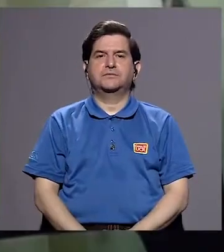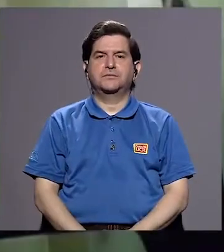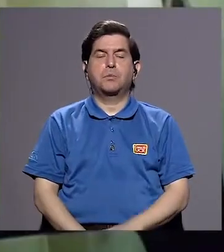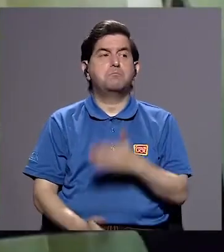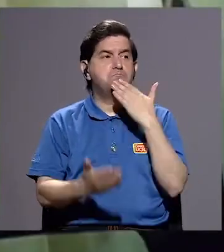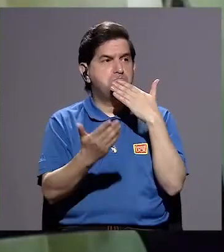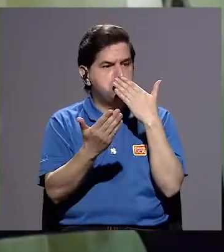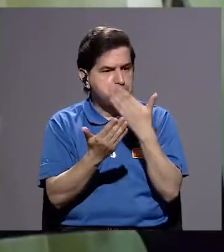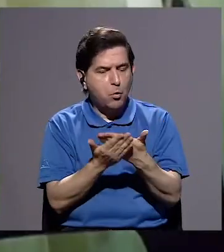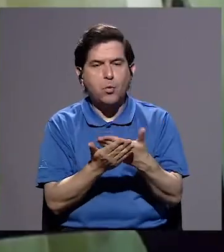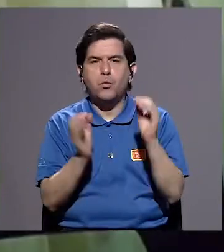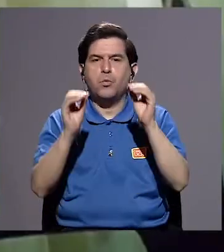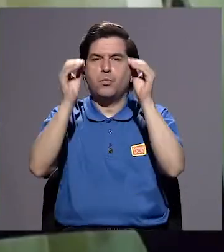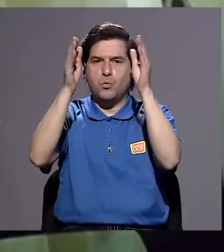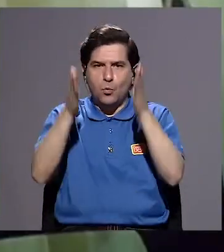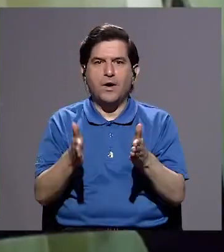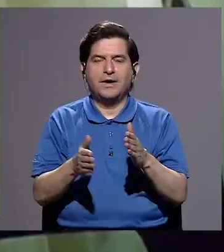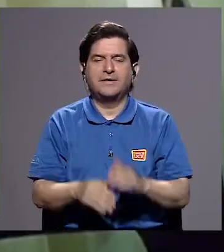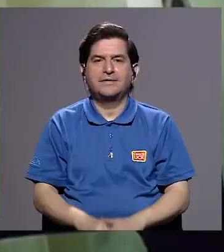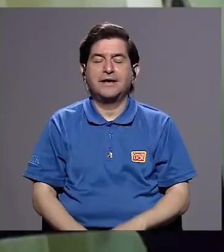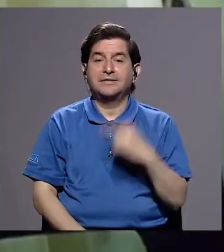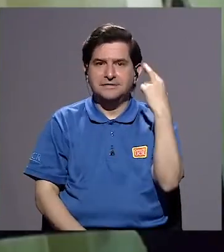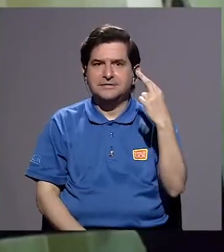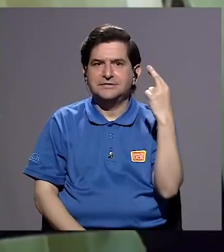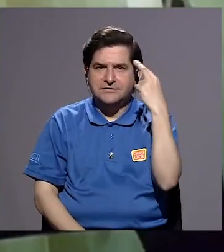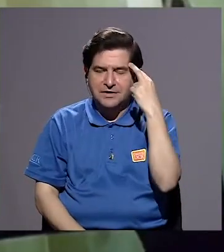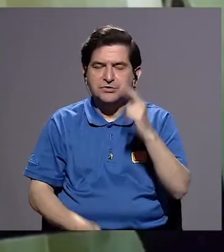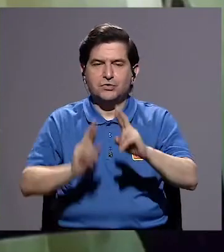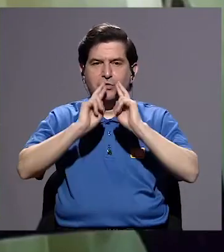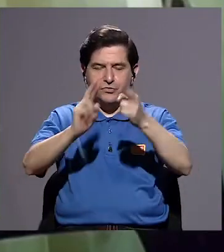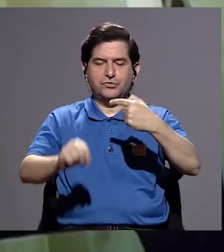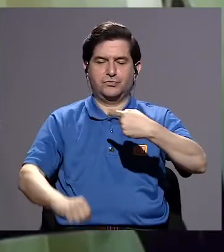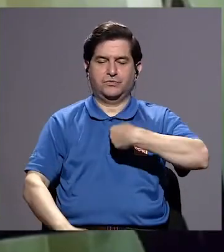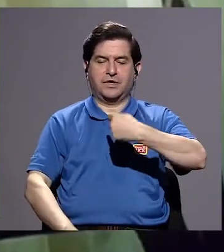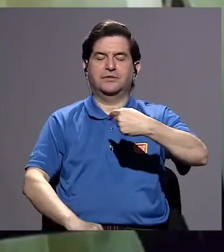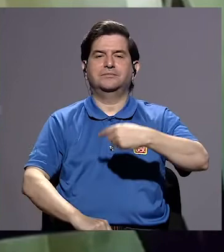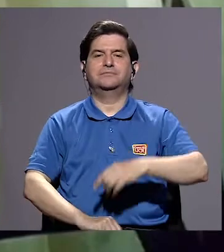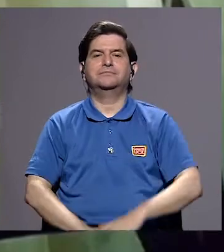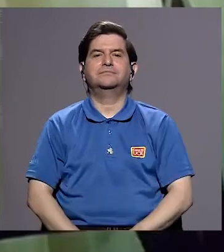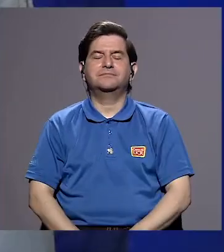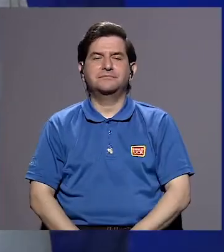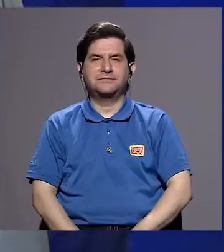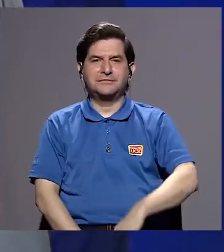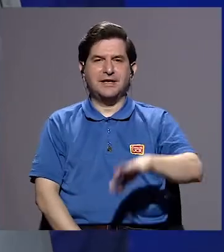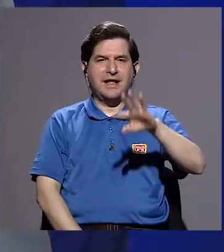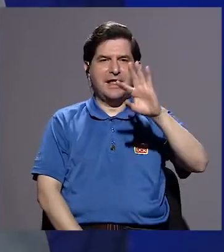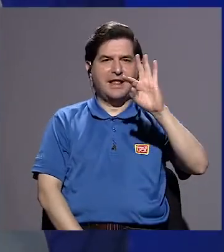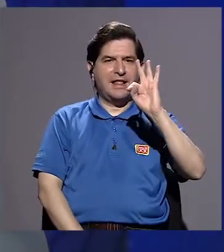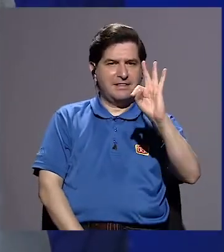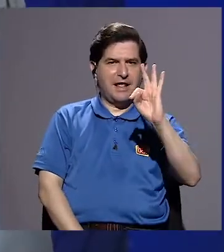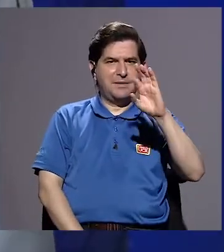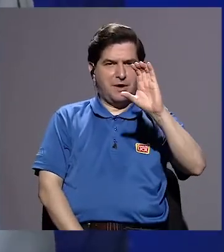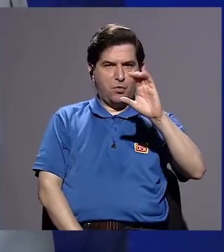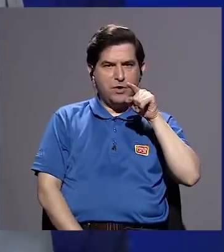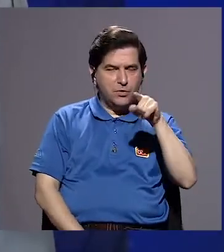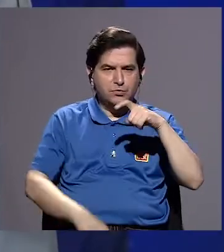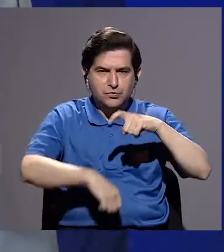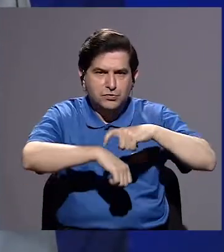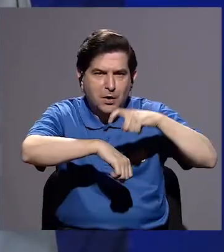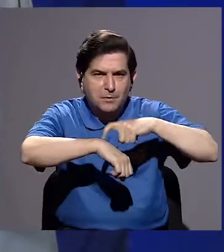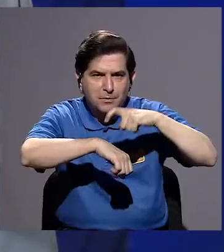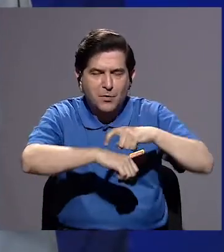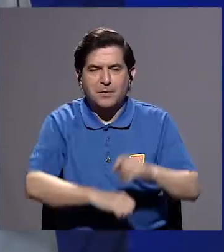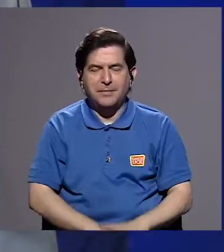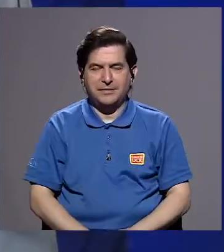Eran muy buenas profesoras y de ahí el producto mío. Doña Thelma, usted se forma en ese